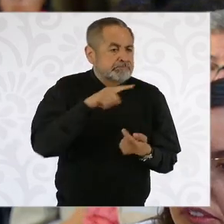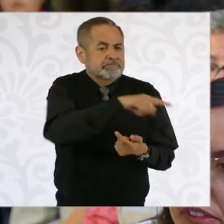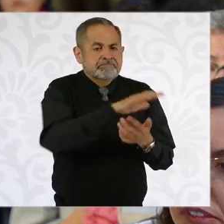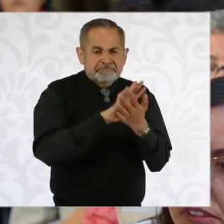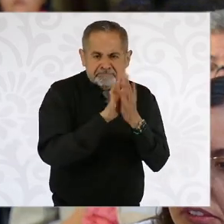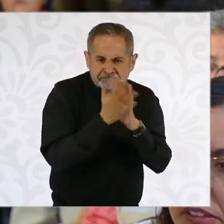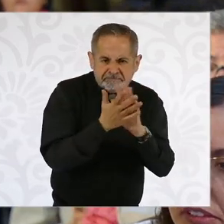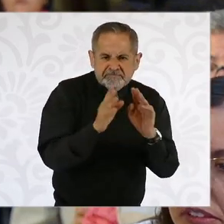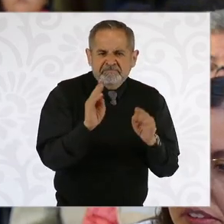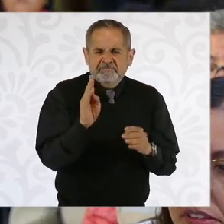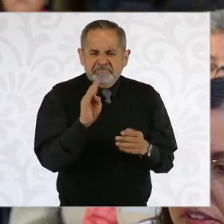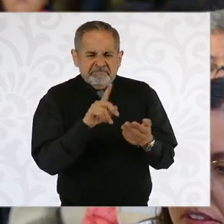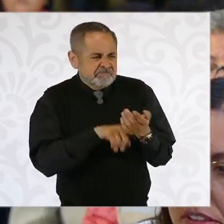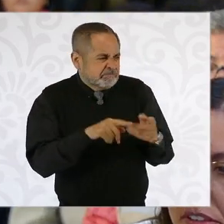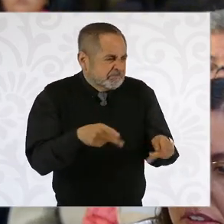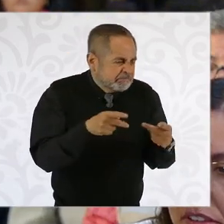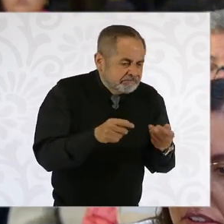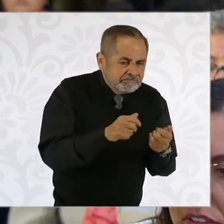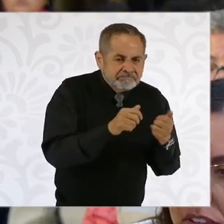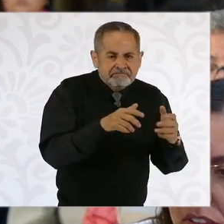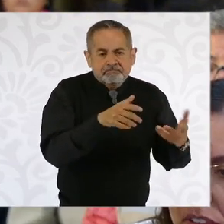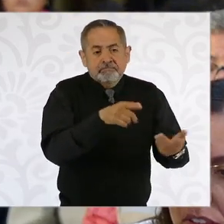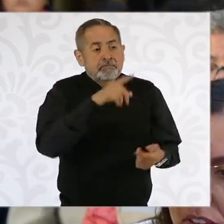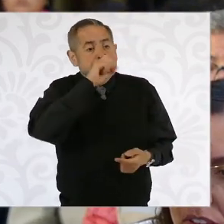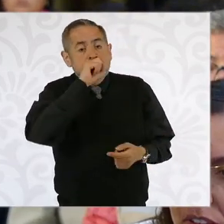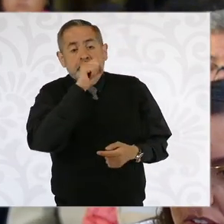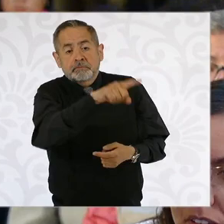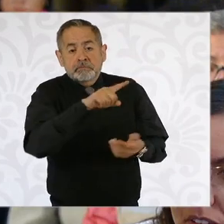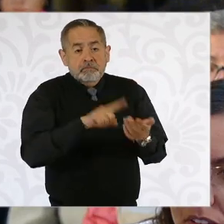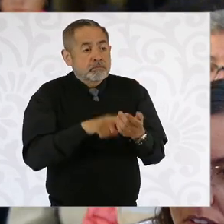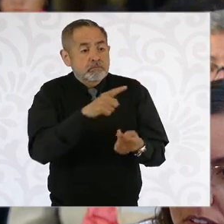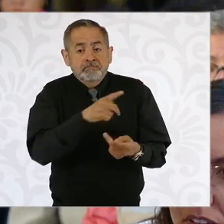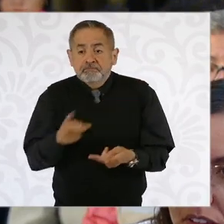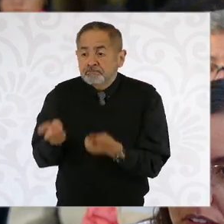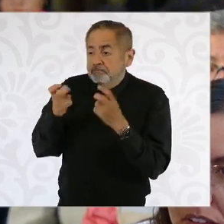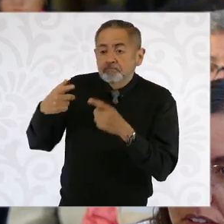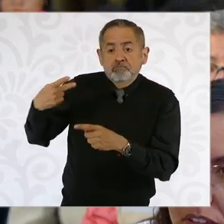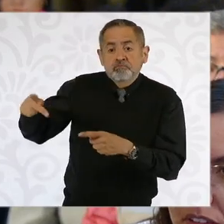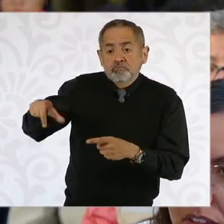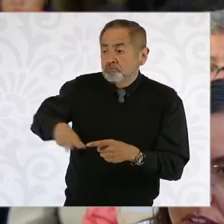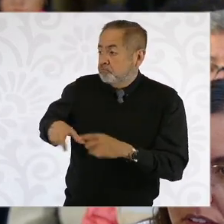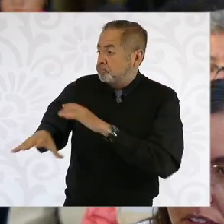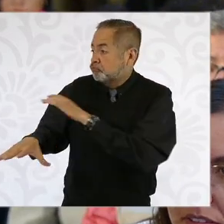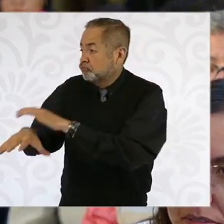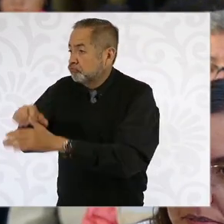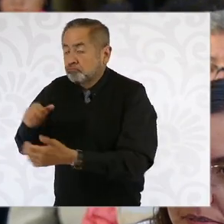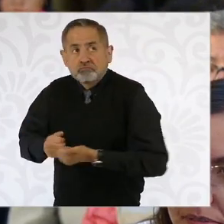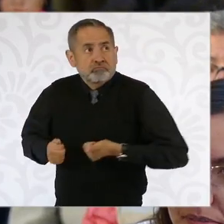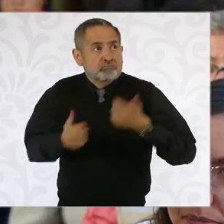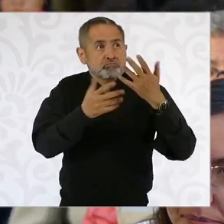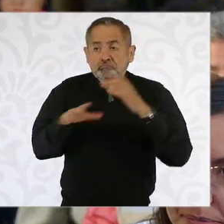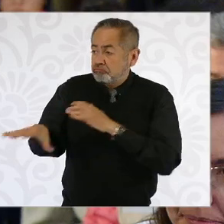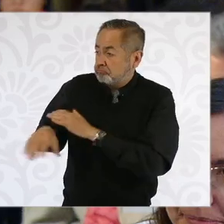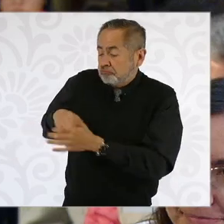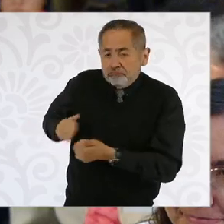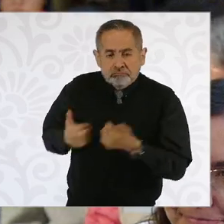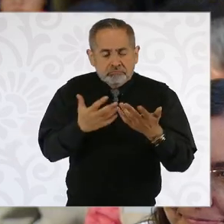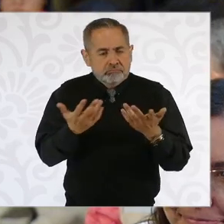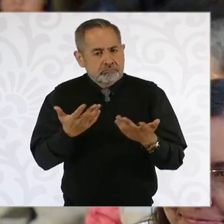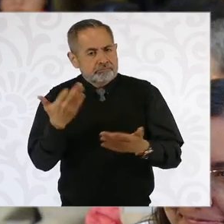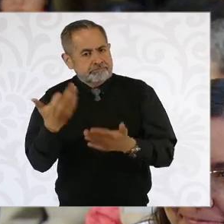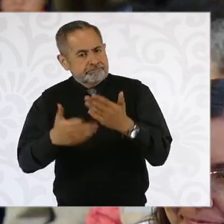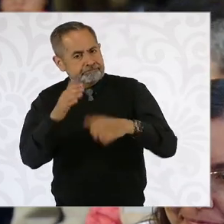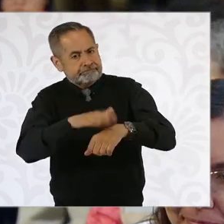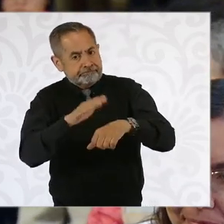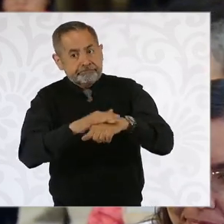pero también de un esquema para extraer recursos públicos en las que no se había comentado, pero también habría que señalarlo hasta